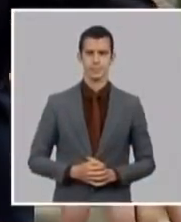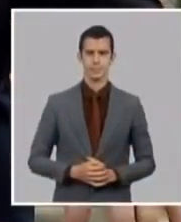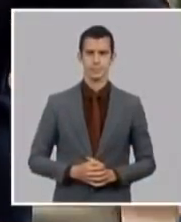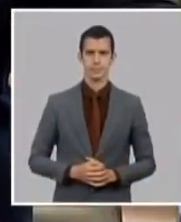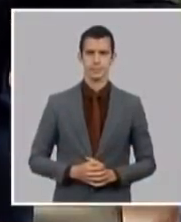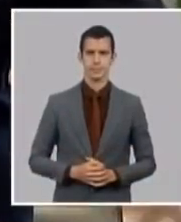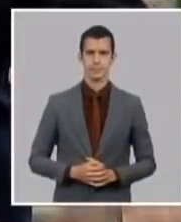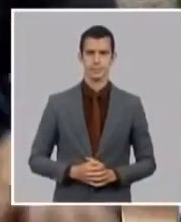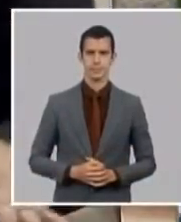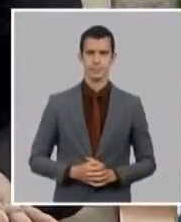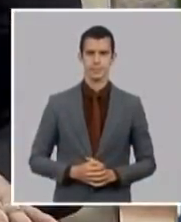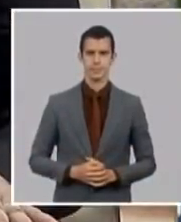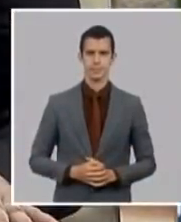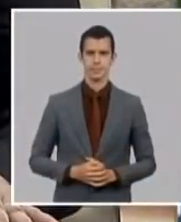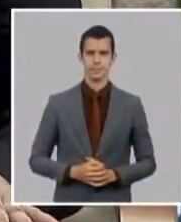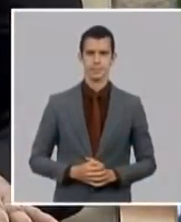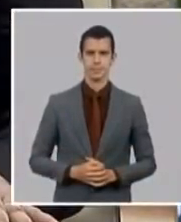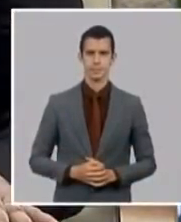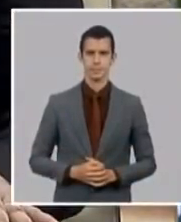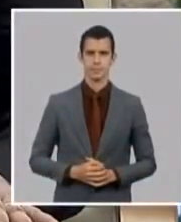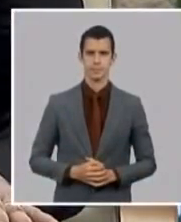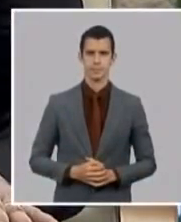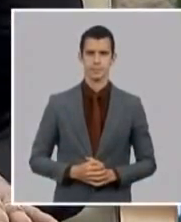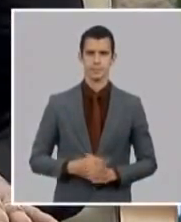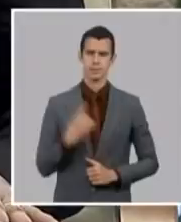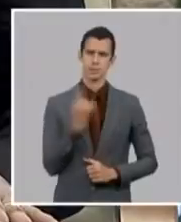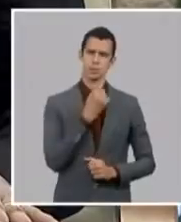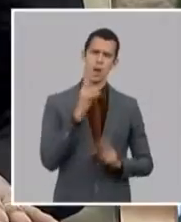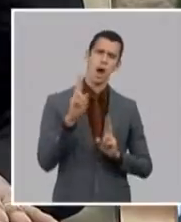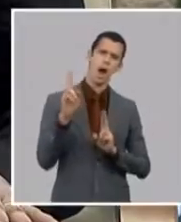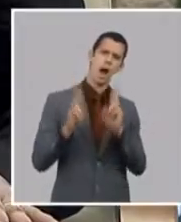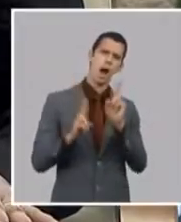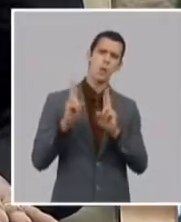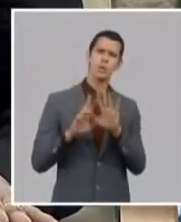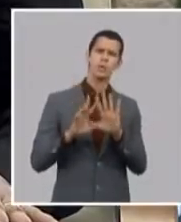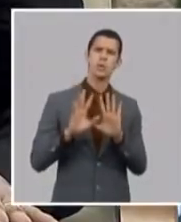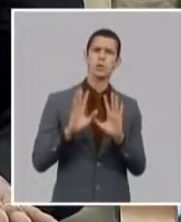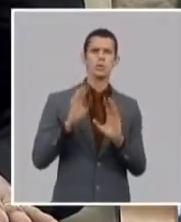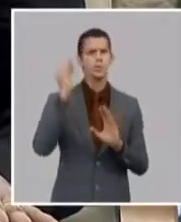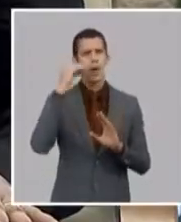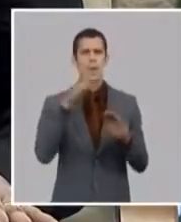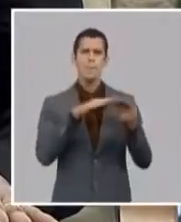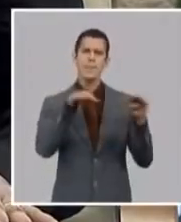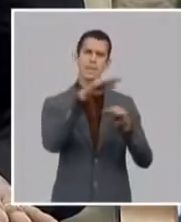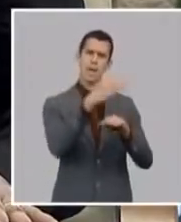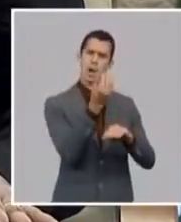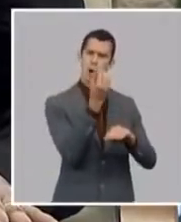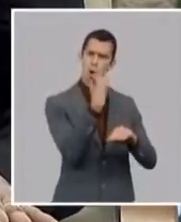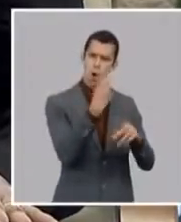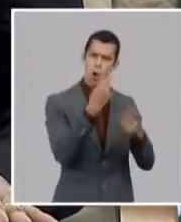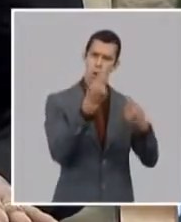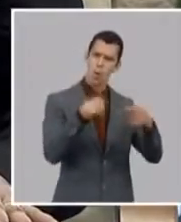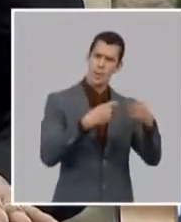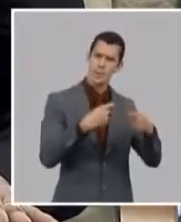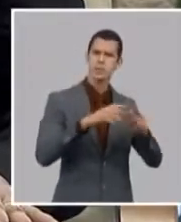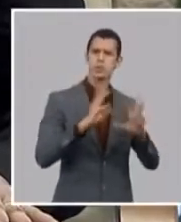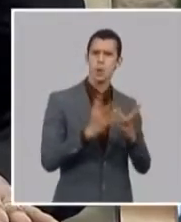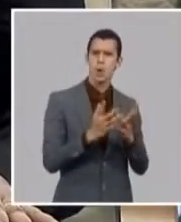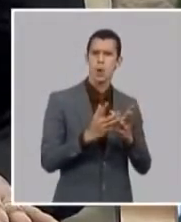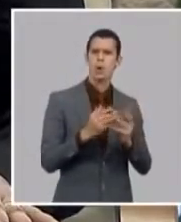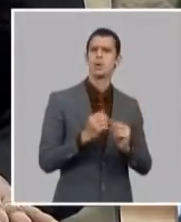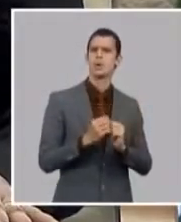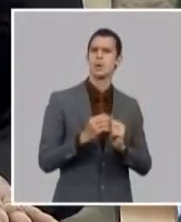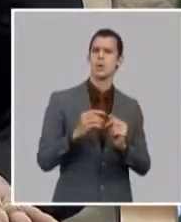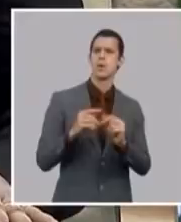los gobiernos de conjunto con el comercio interior de un mecanismo provisional que garantice